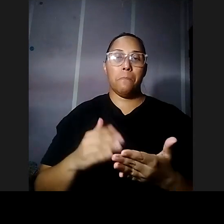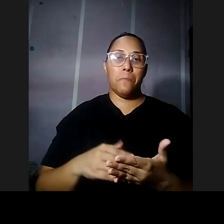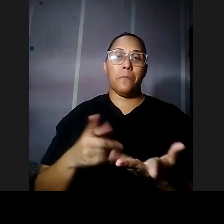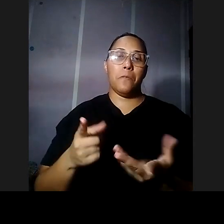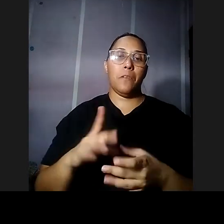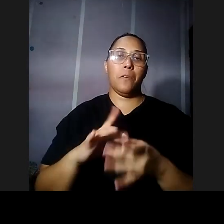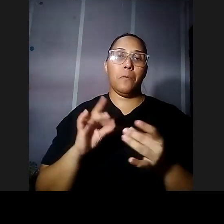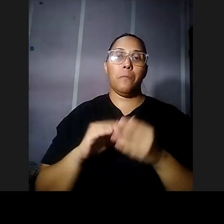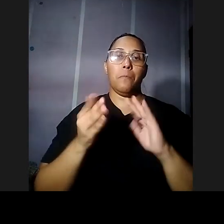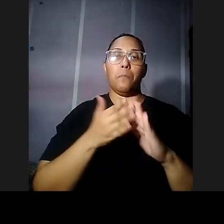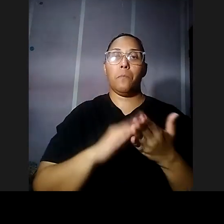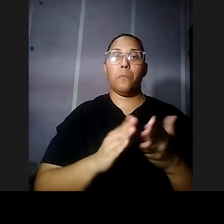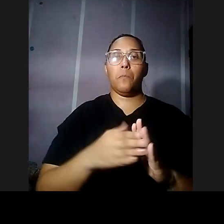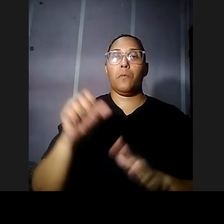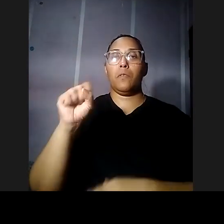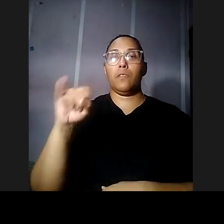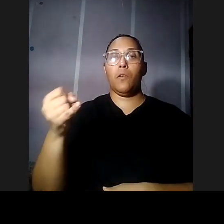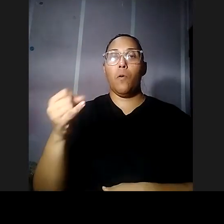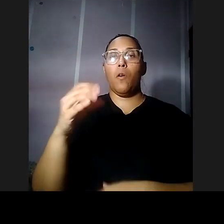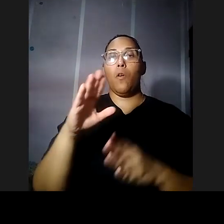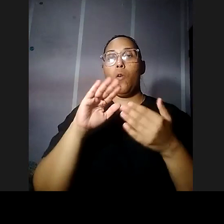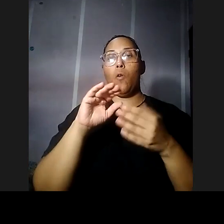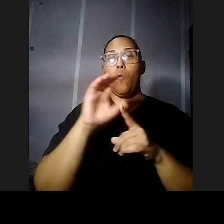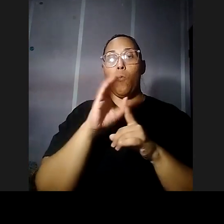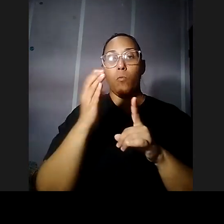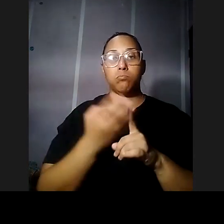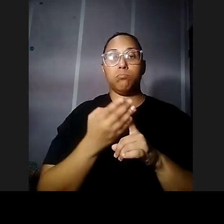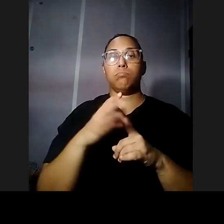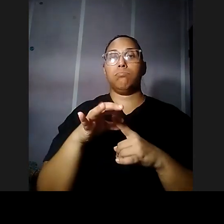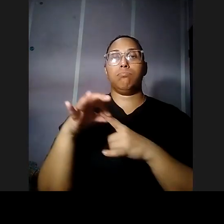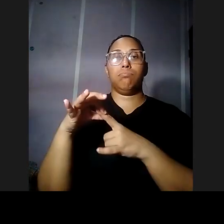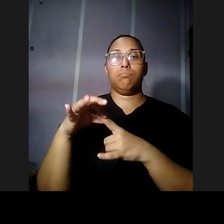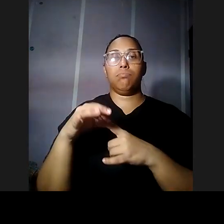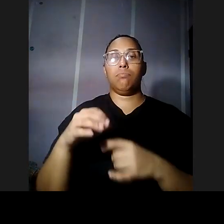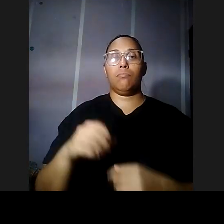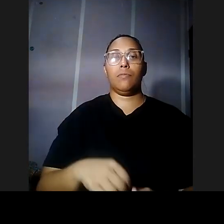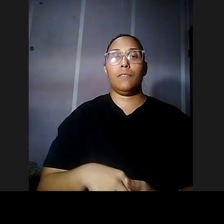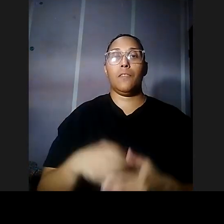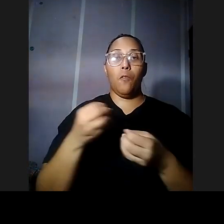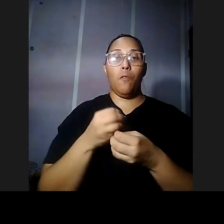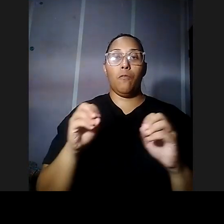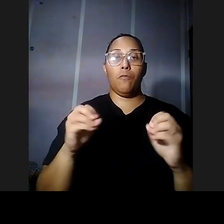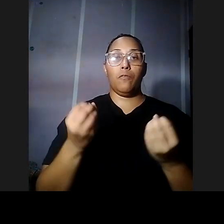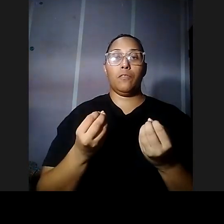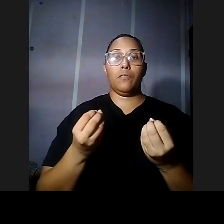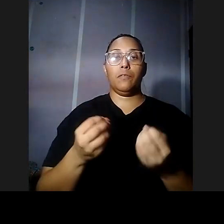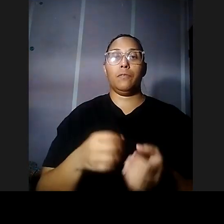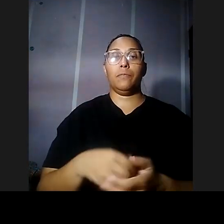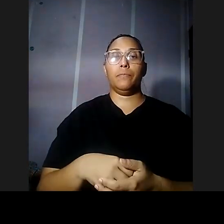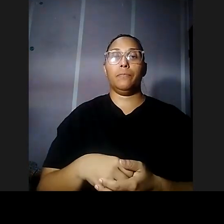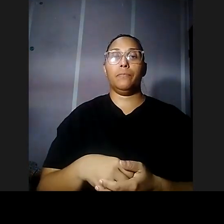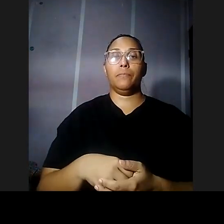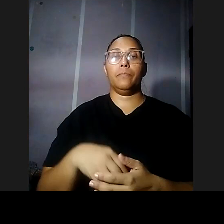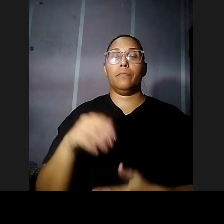municipio de San Juan el área de cultura se encuentra allí la oficina de cultura de hecho quisiera mencionar Hilda que